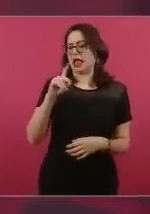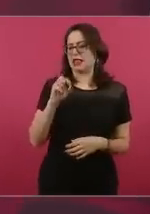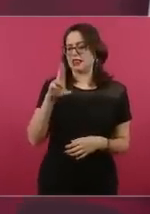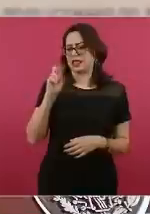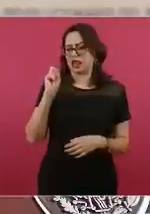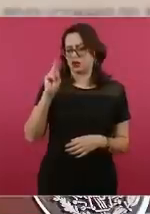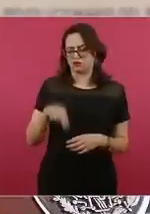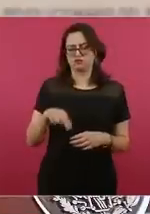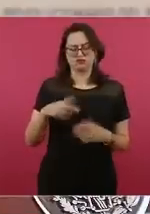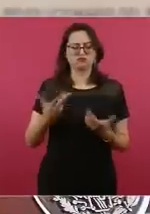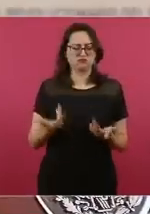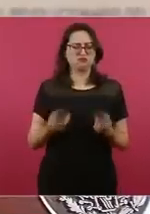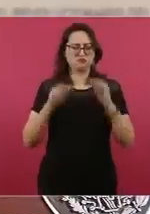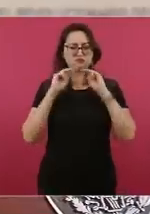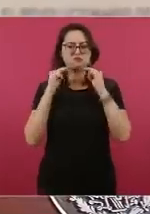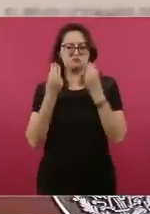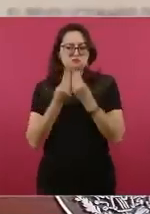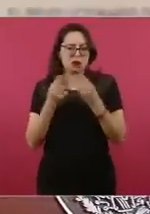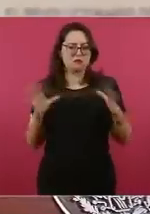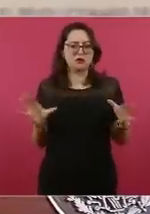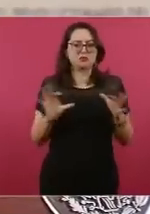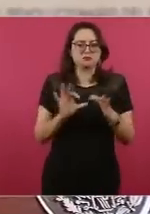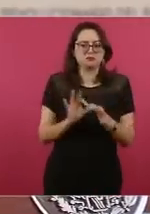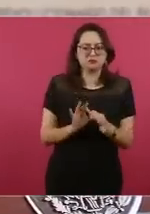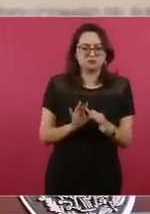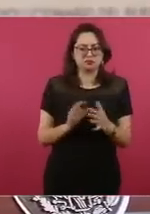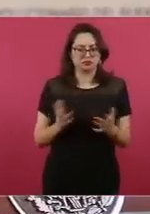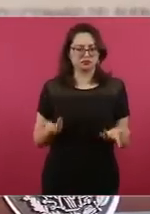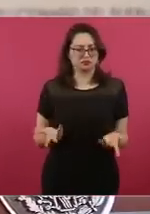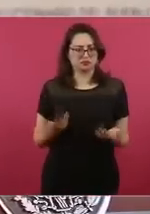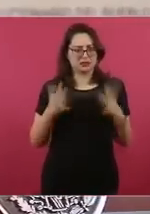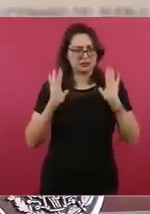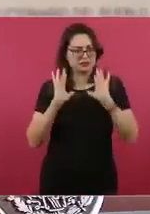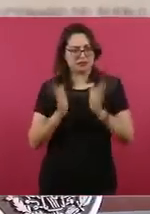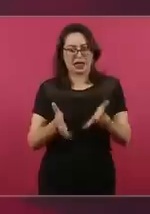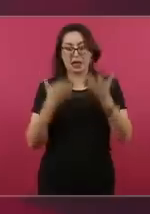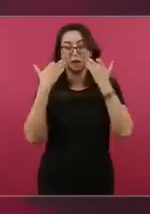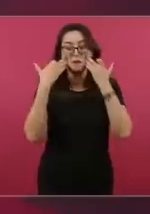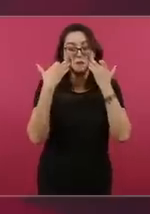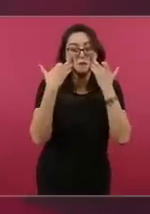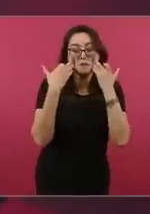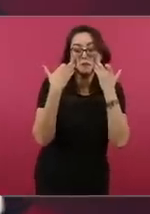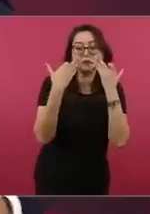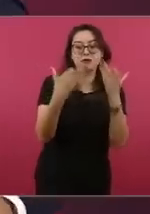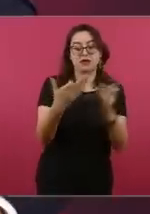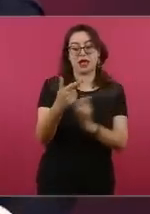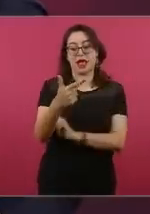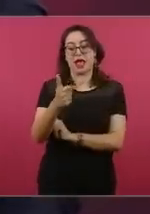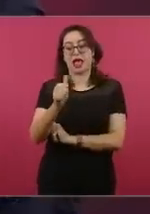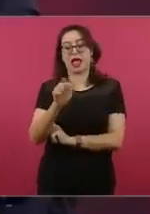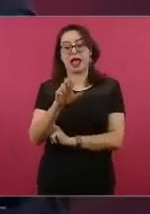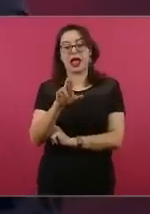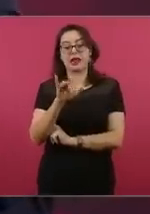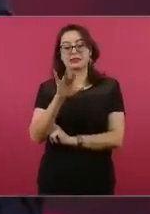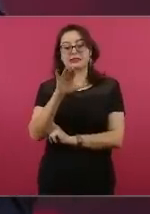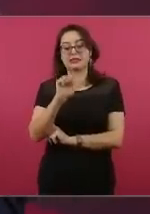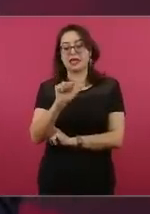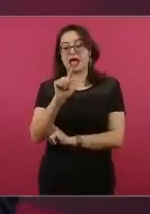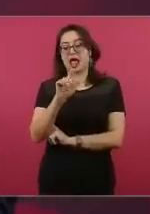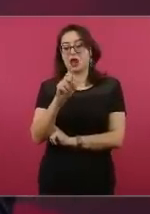porque García Luna era el secretario de Seguridad y brazo derecho de Calderón.